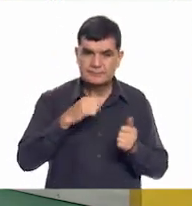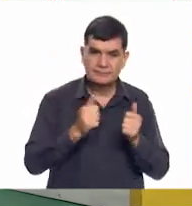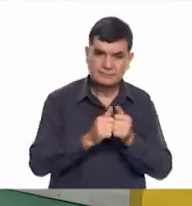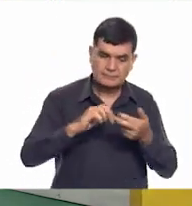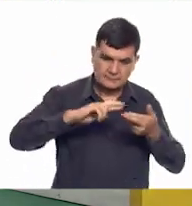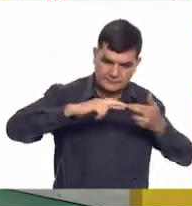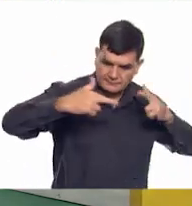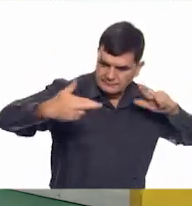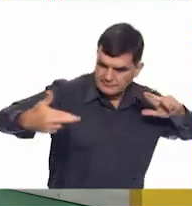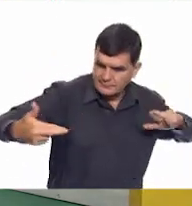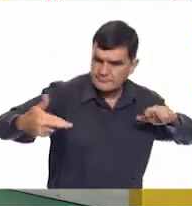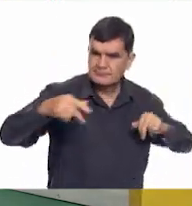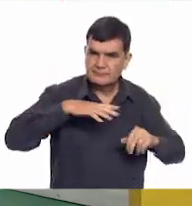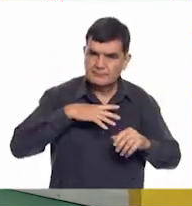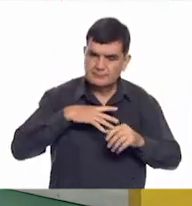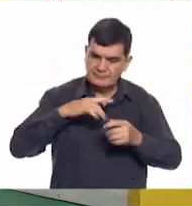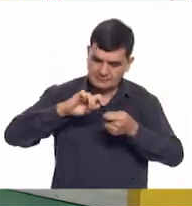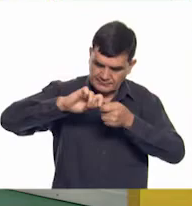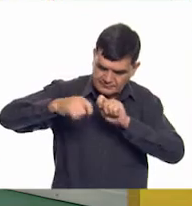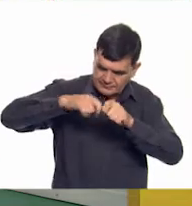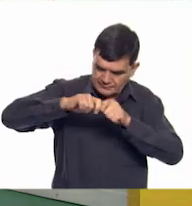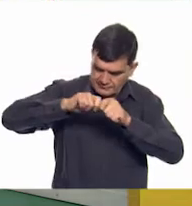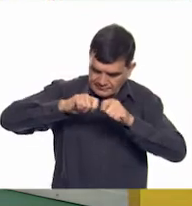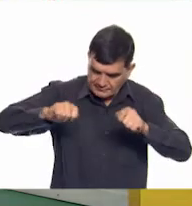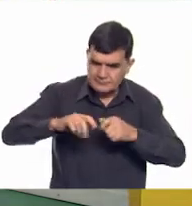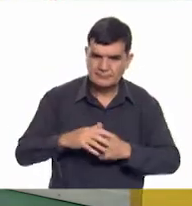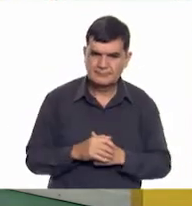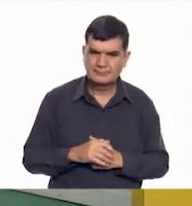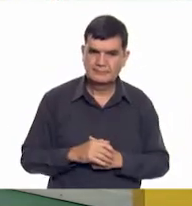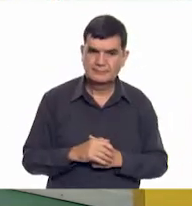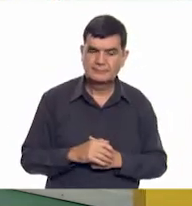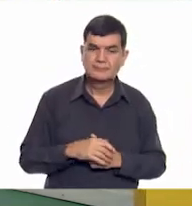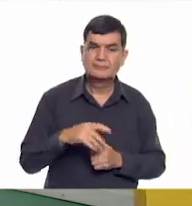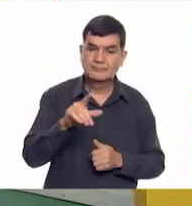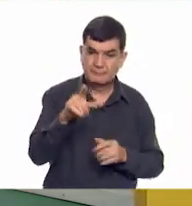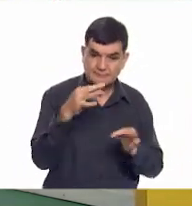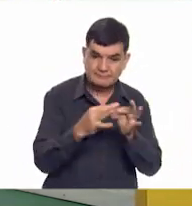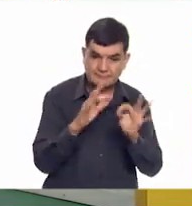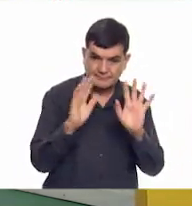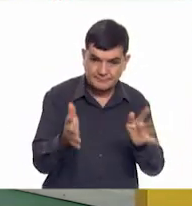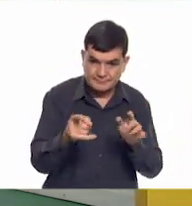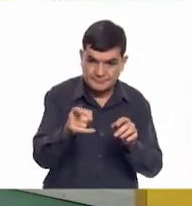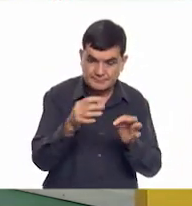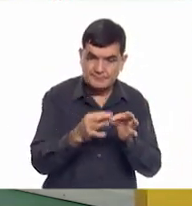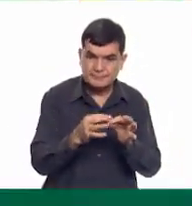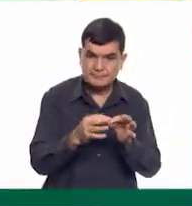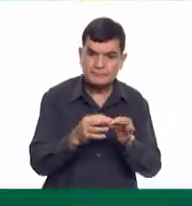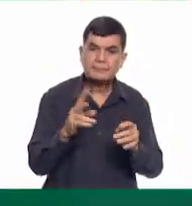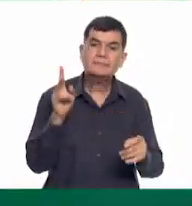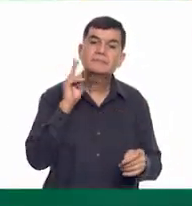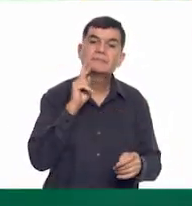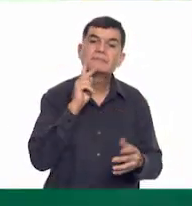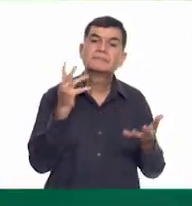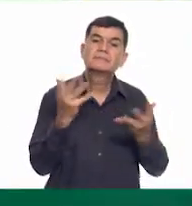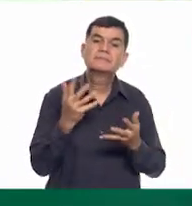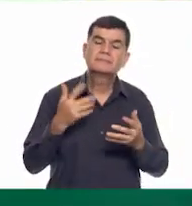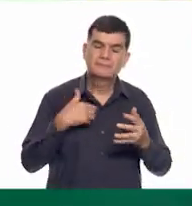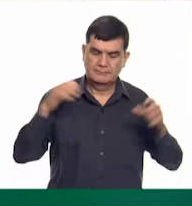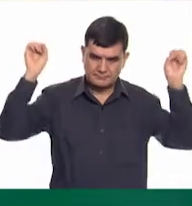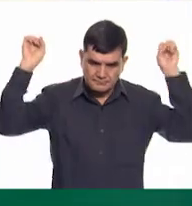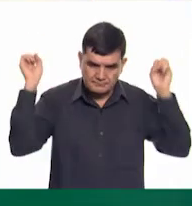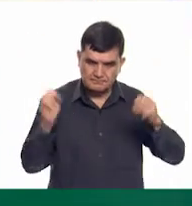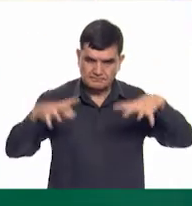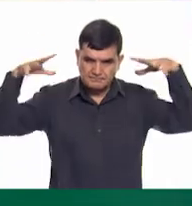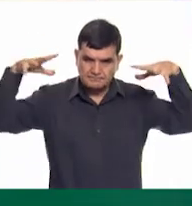nuestras cintas para formar un lazo. ¿De acuerdo? Eric, ¿estás listo? Sí, estoy listo. Vamos a hacer un poco de mi magia.